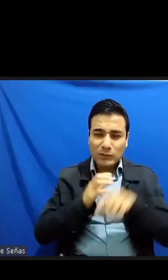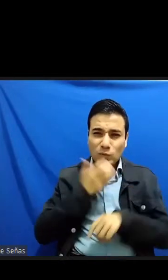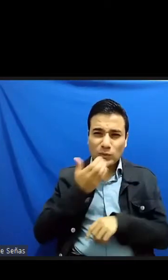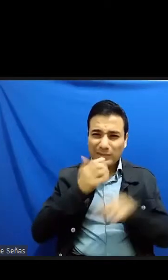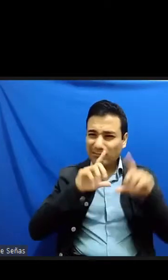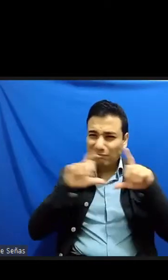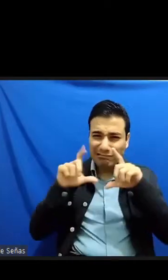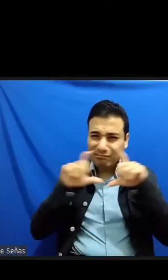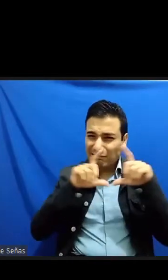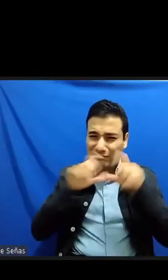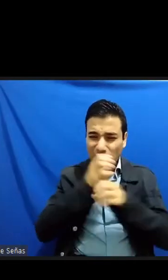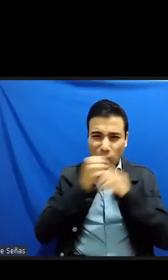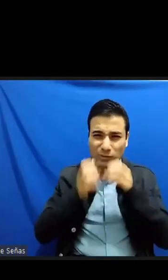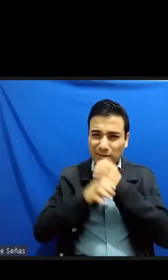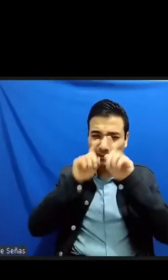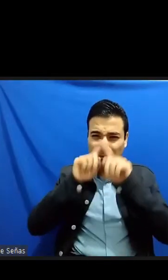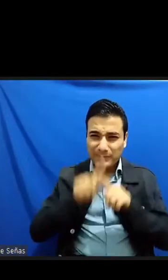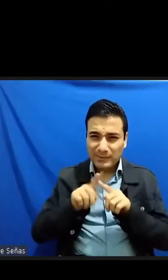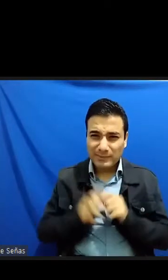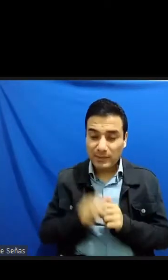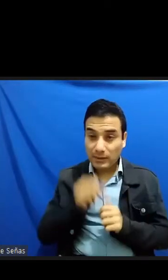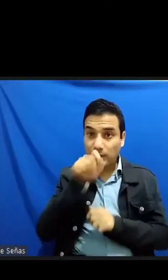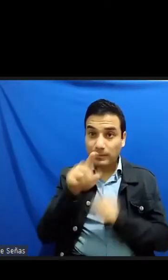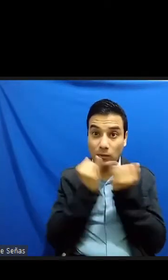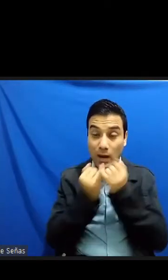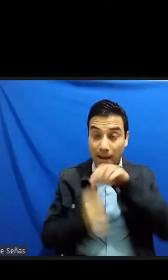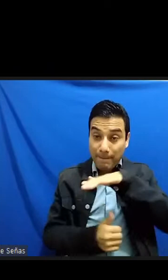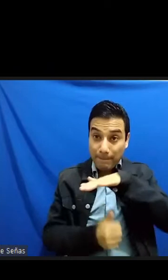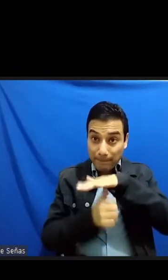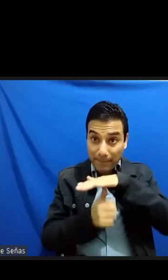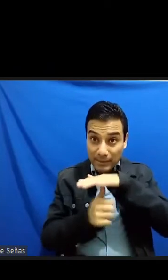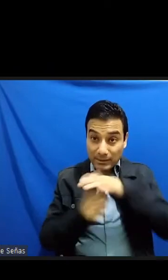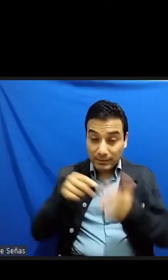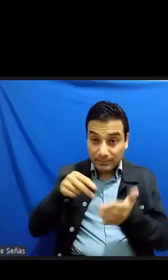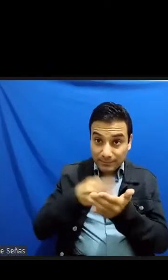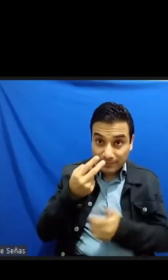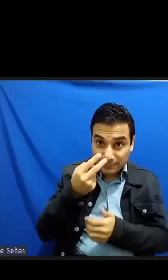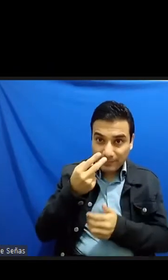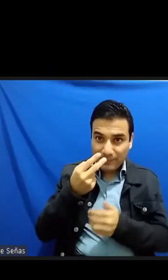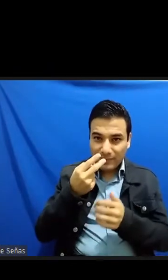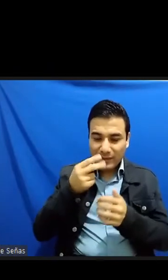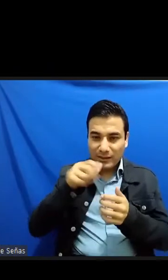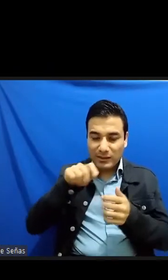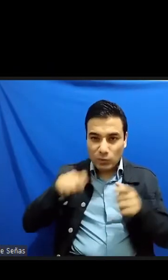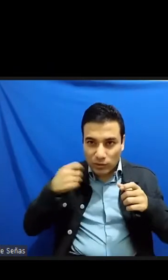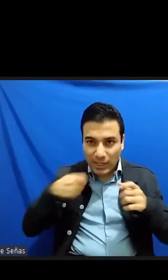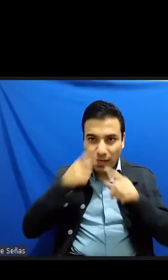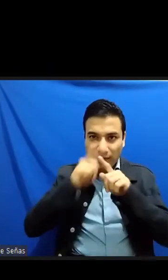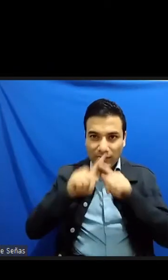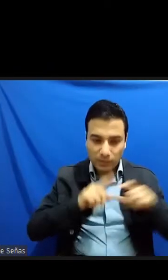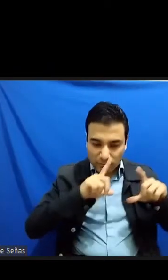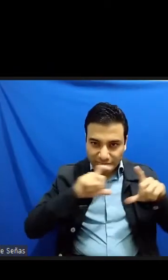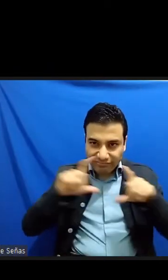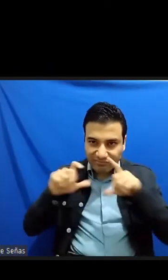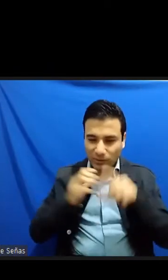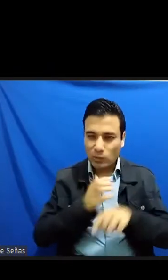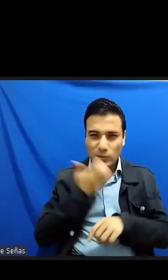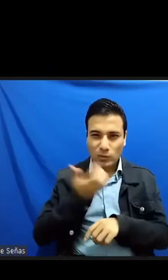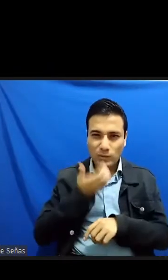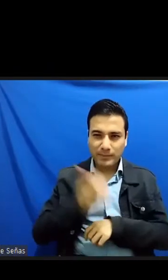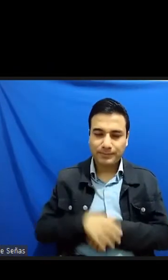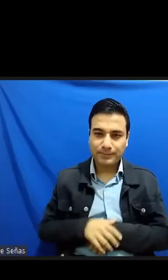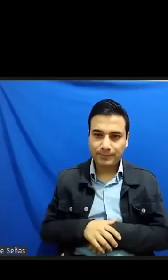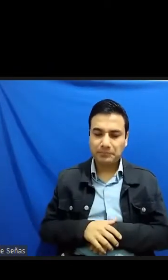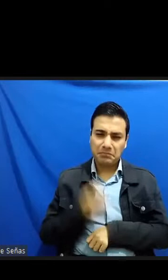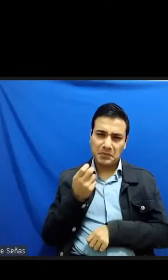detalles los cubiertos de mesa occidentales con los que contaba mientras iba observando esto